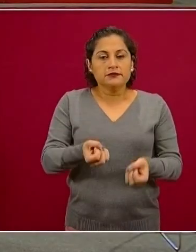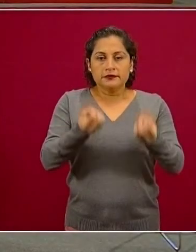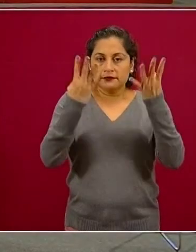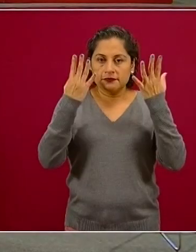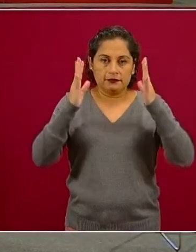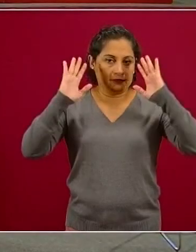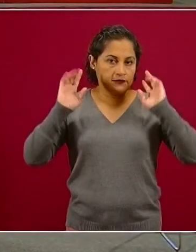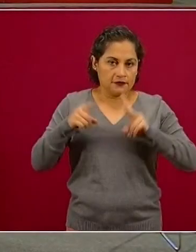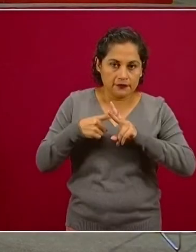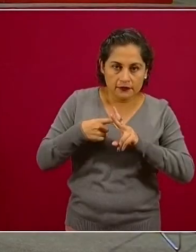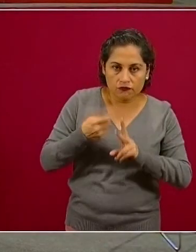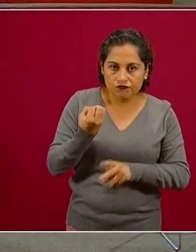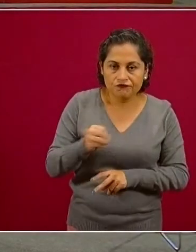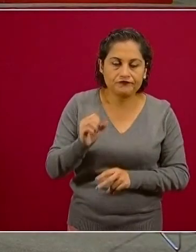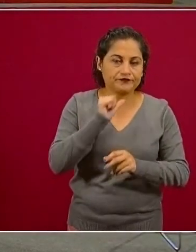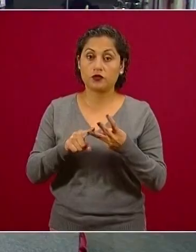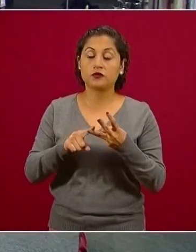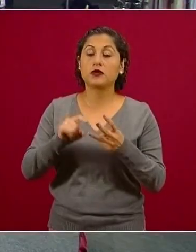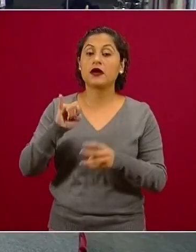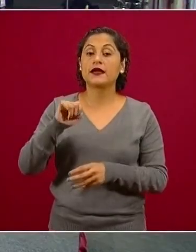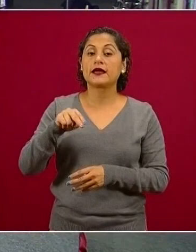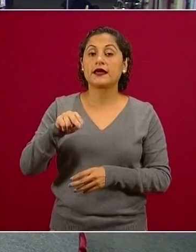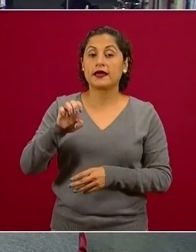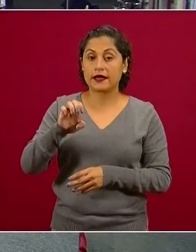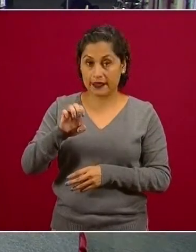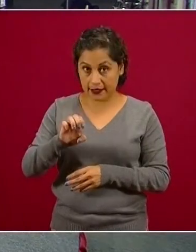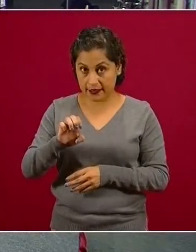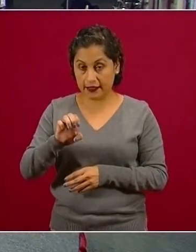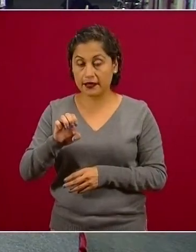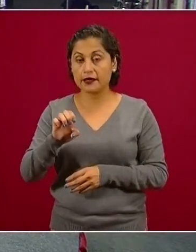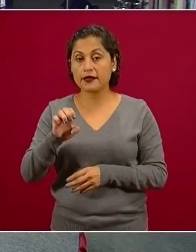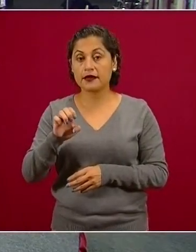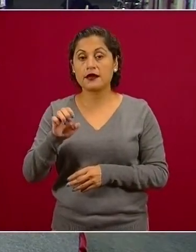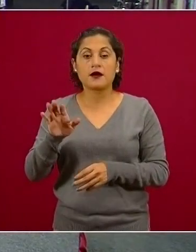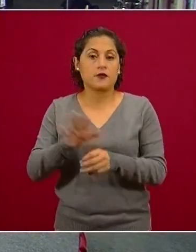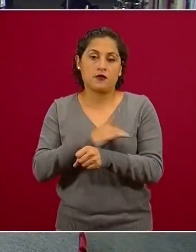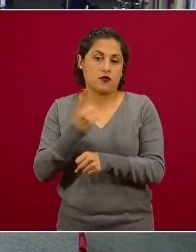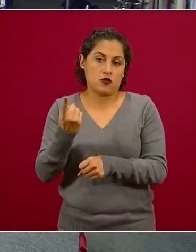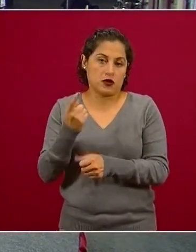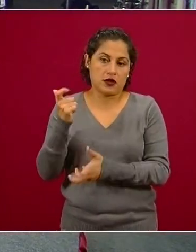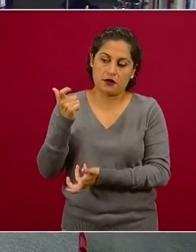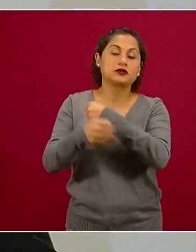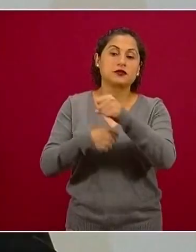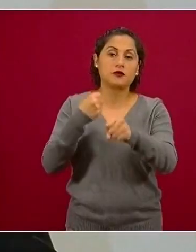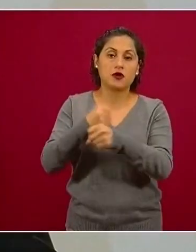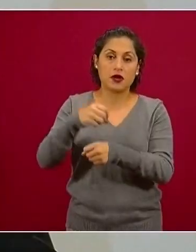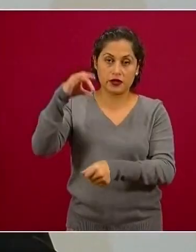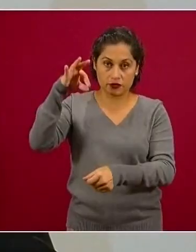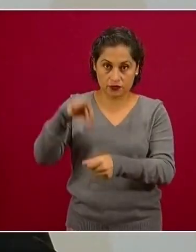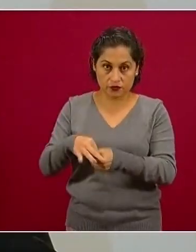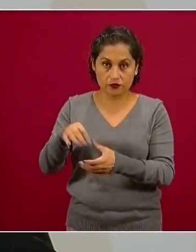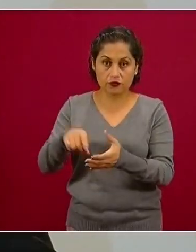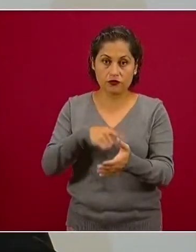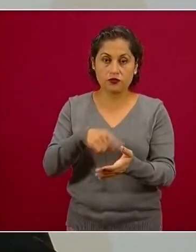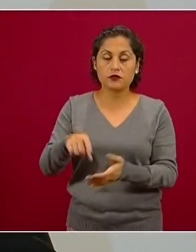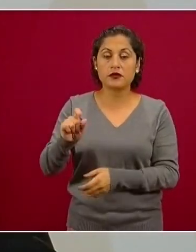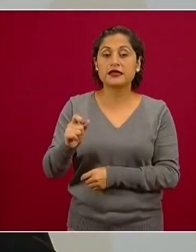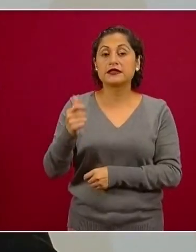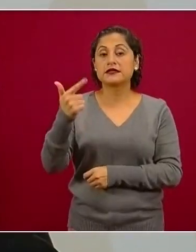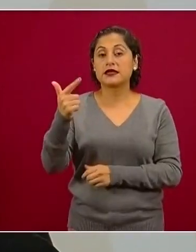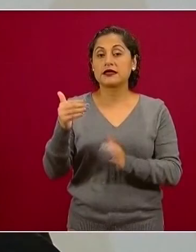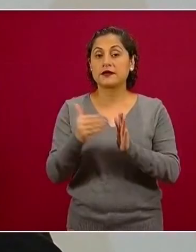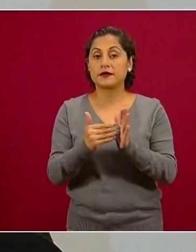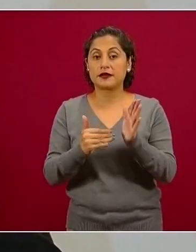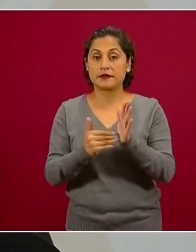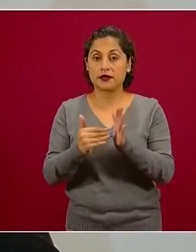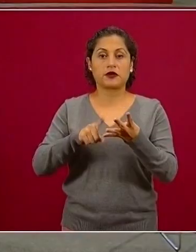mientras será de 5.2% el aumento en programas de bienestar. Mencionó que el COVID-19 afectó a todas las economías